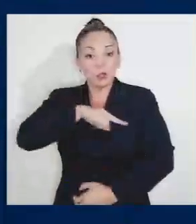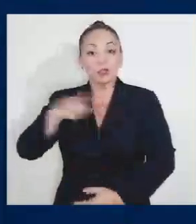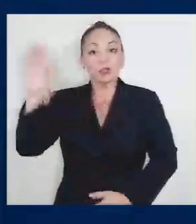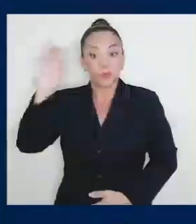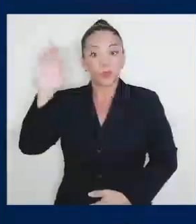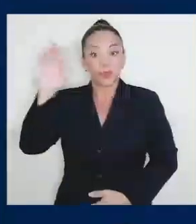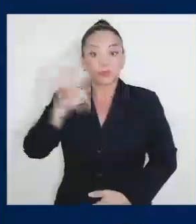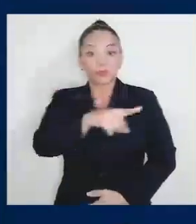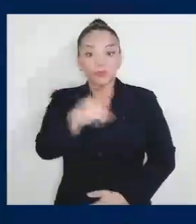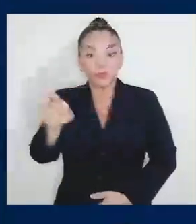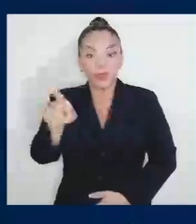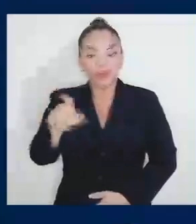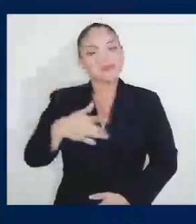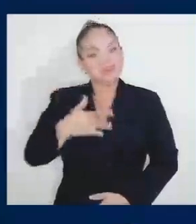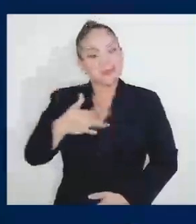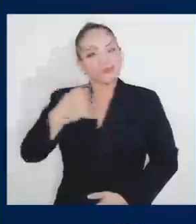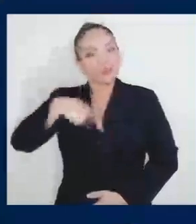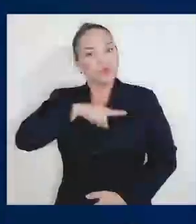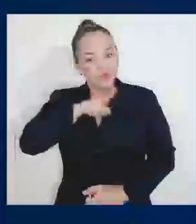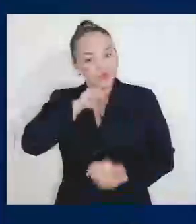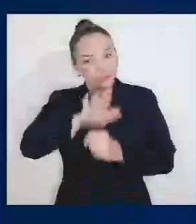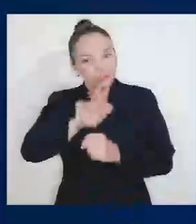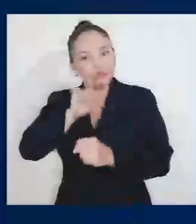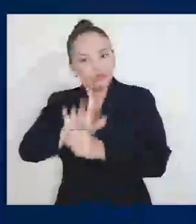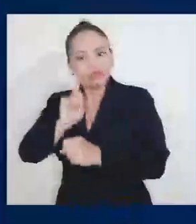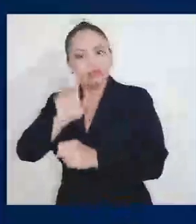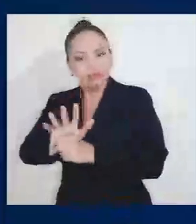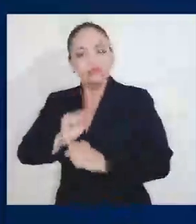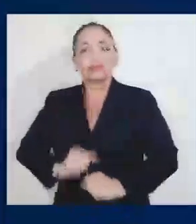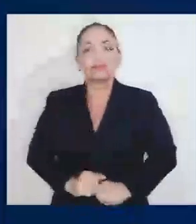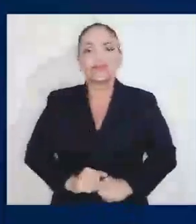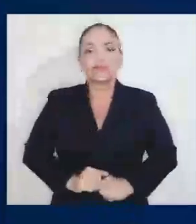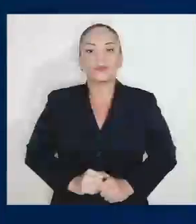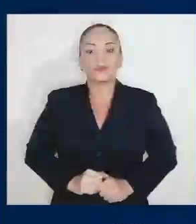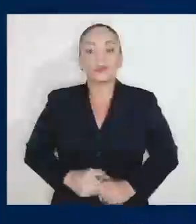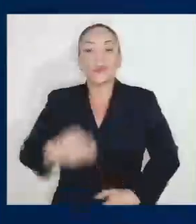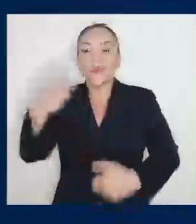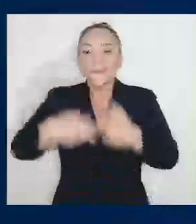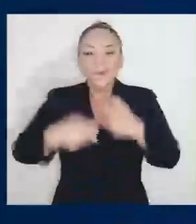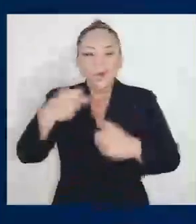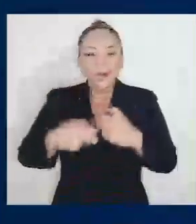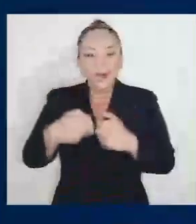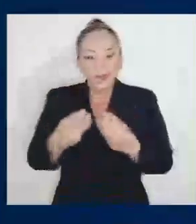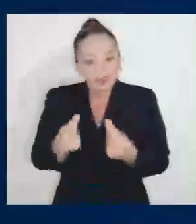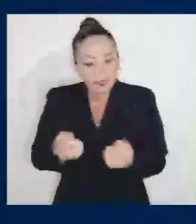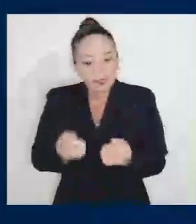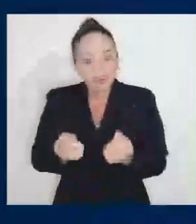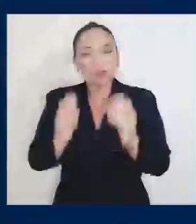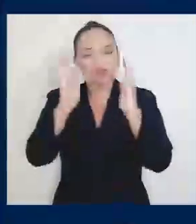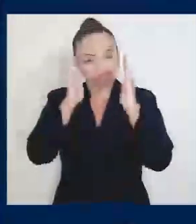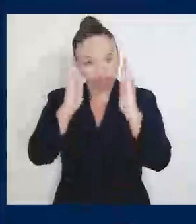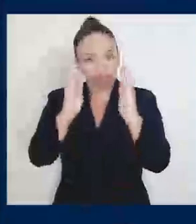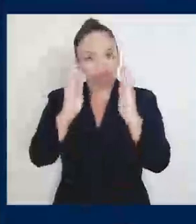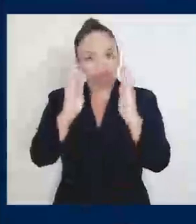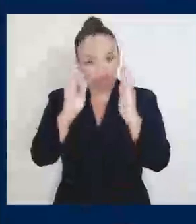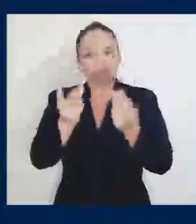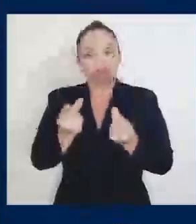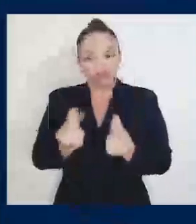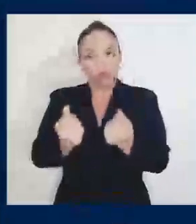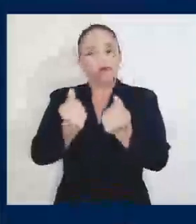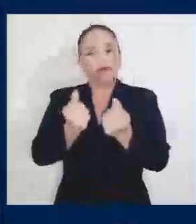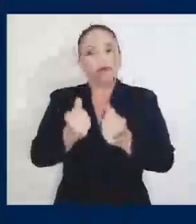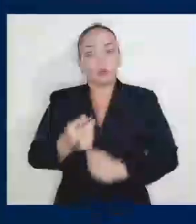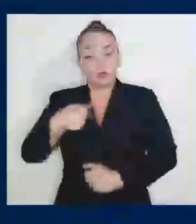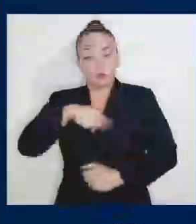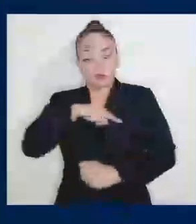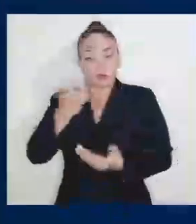creo que estamos cumpliendo. Hemos dado respuesta a los problemas más inmediatos que nos encontramos al